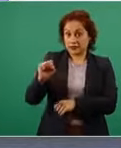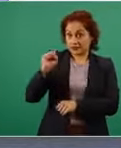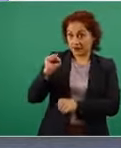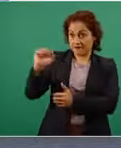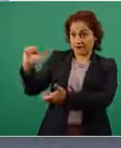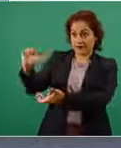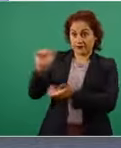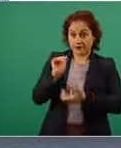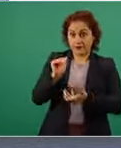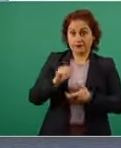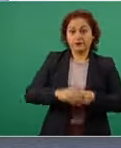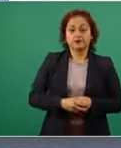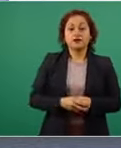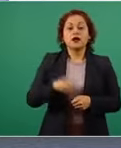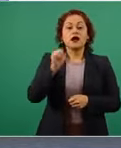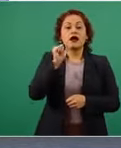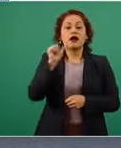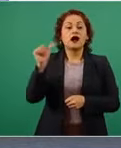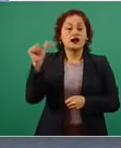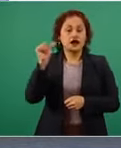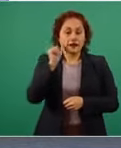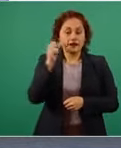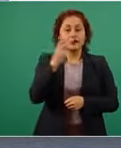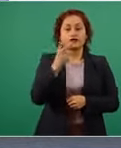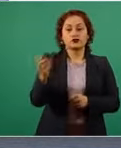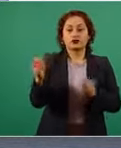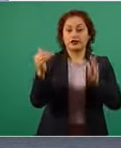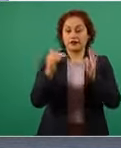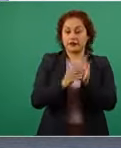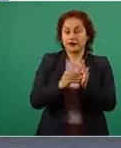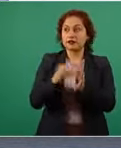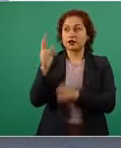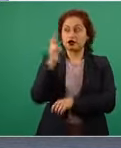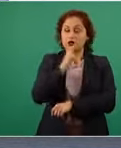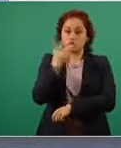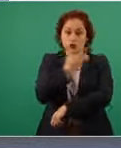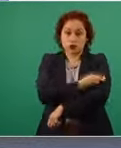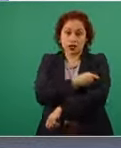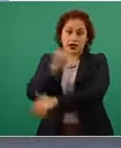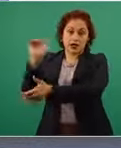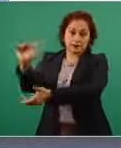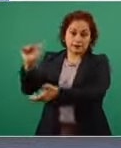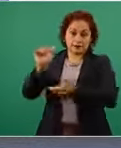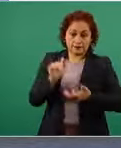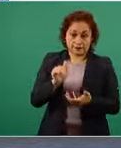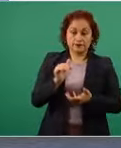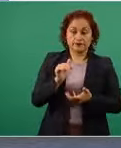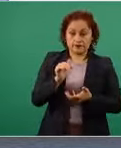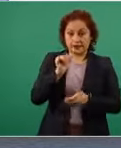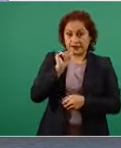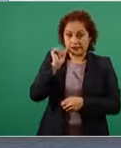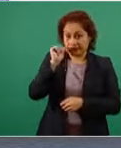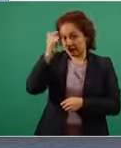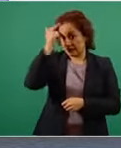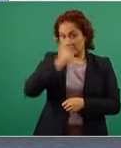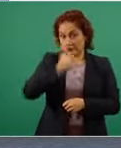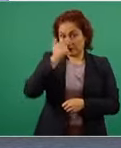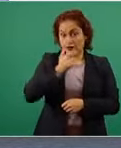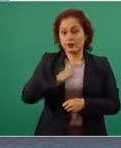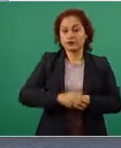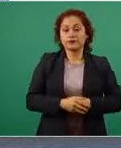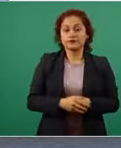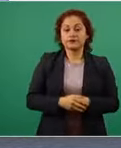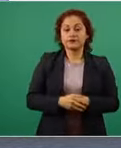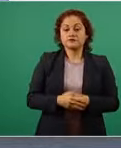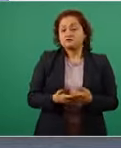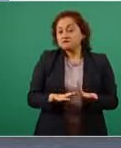Como ya dije, el día de ayer se recibieron 200 mil de Sputnik V el día de ayer en la noche. Y en estos